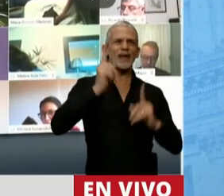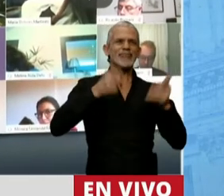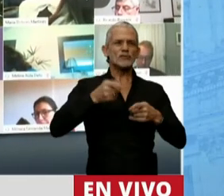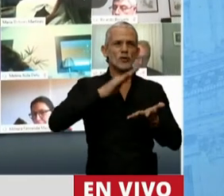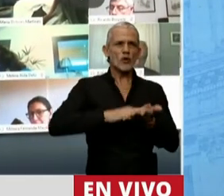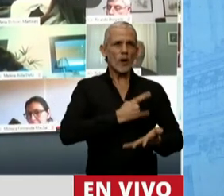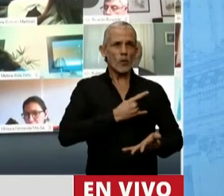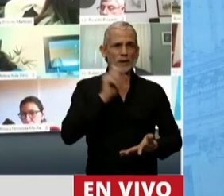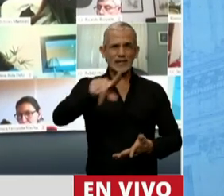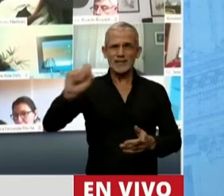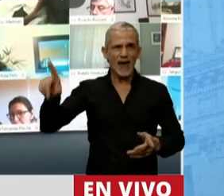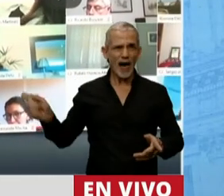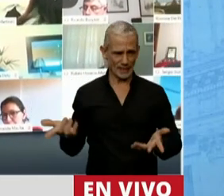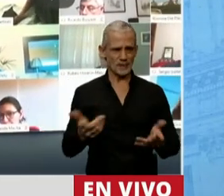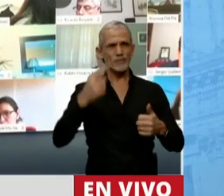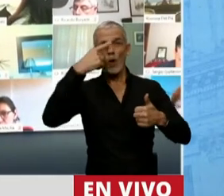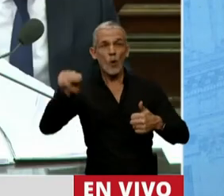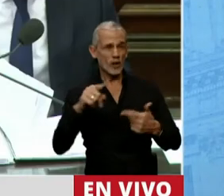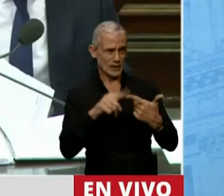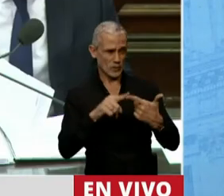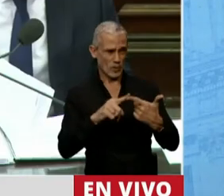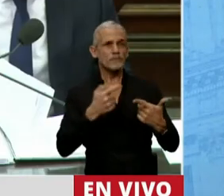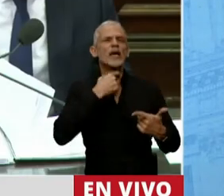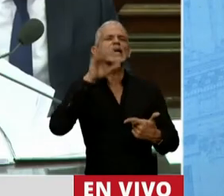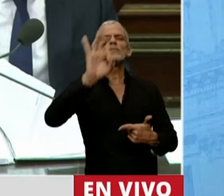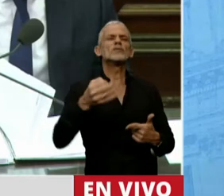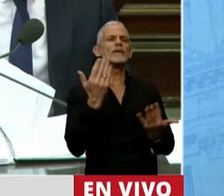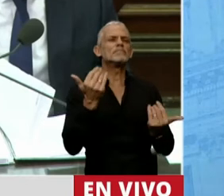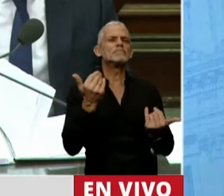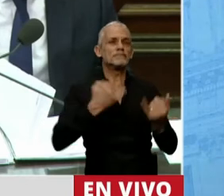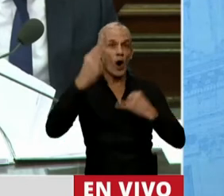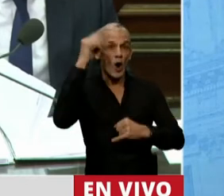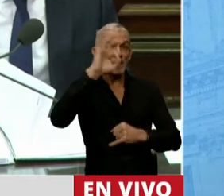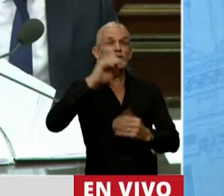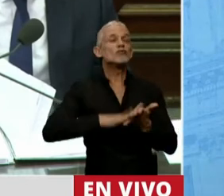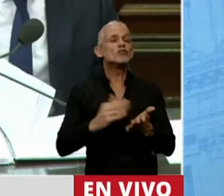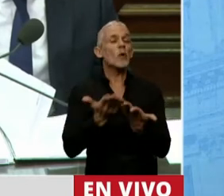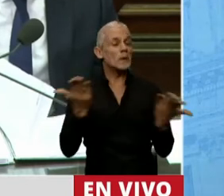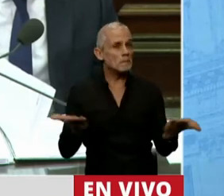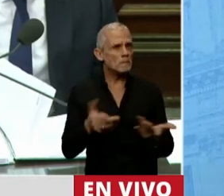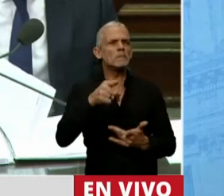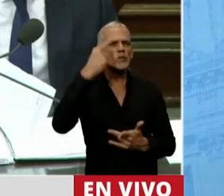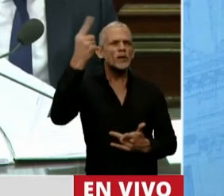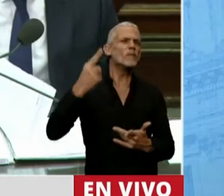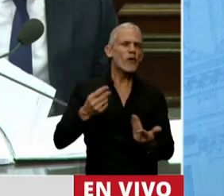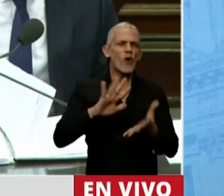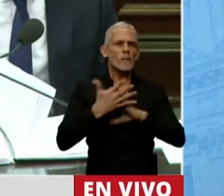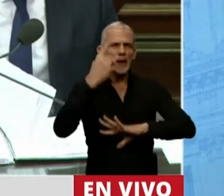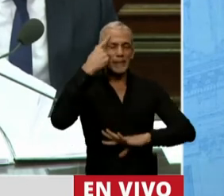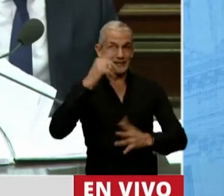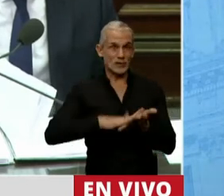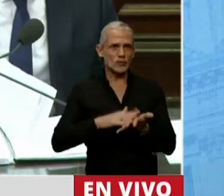autonomía universitaria. Y por último, queremos saber cuál es su opinión sobre esto, cuál es la ideología,